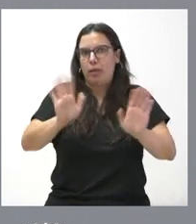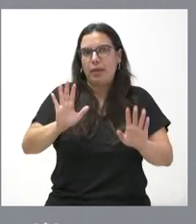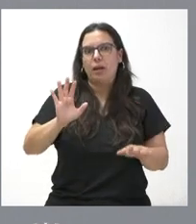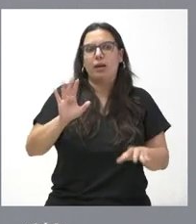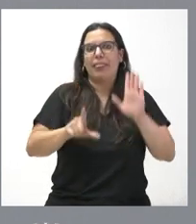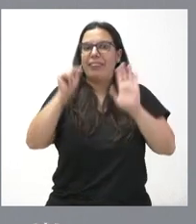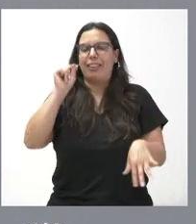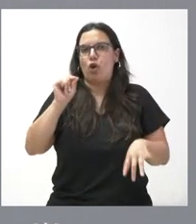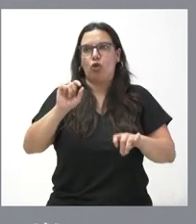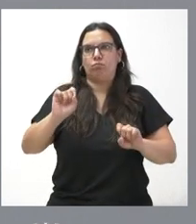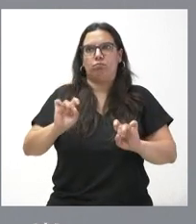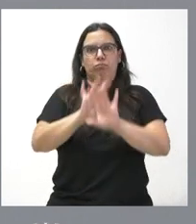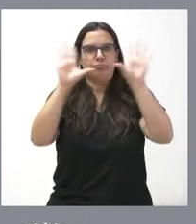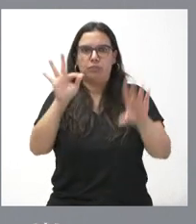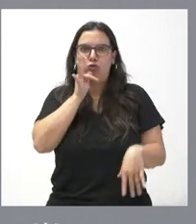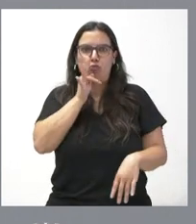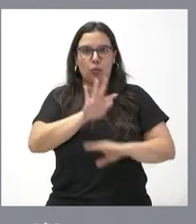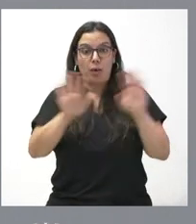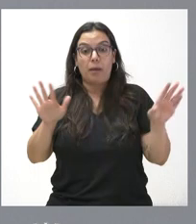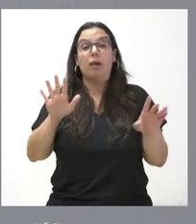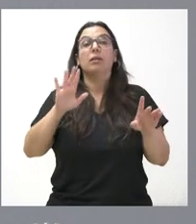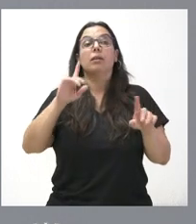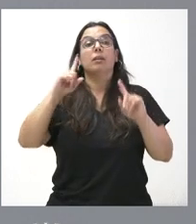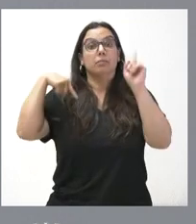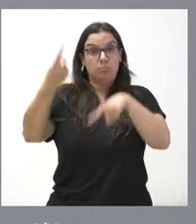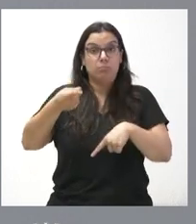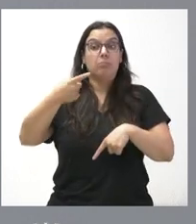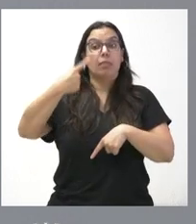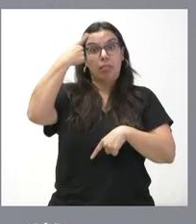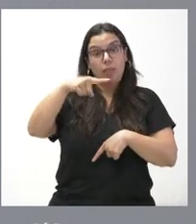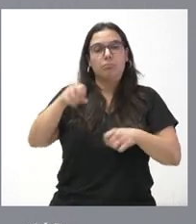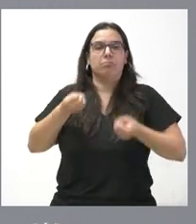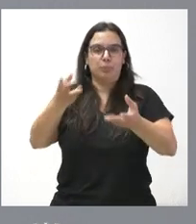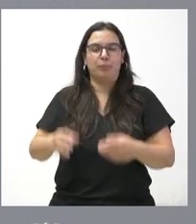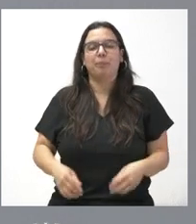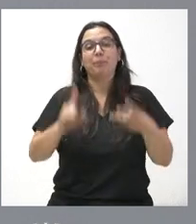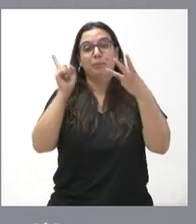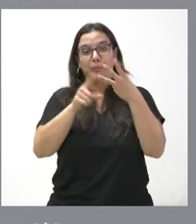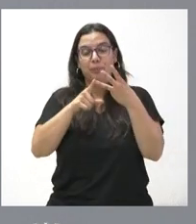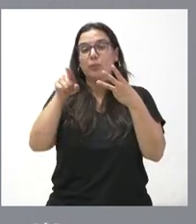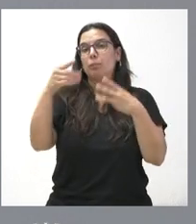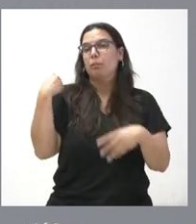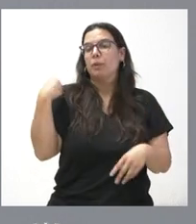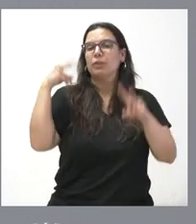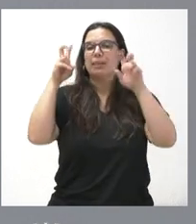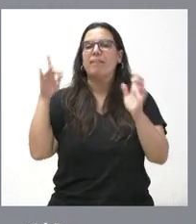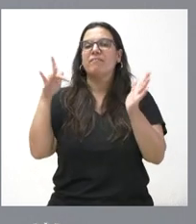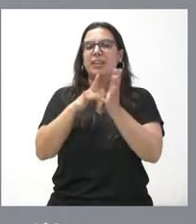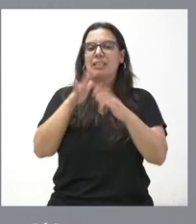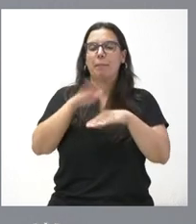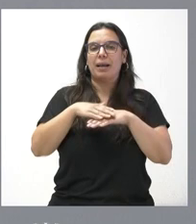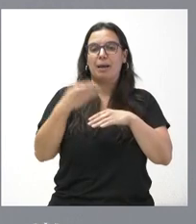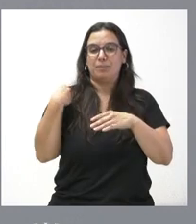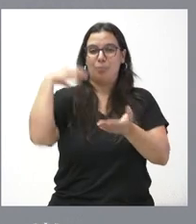definida sobre este asunto y, cuando la tengamos, se la comunicaremos. La última de las cuestiones me pregunta por la fecha para